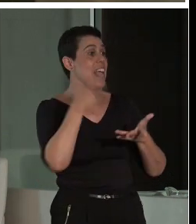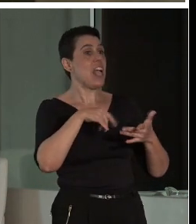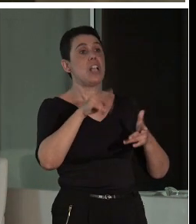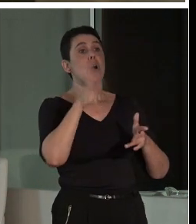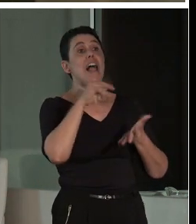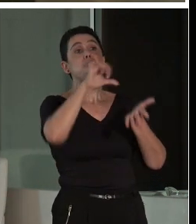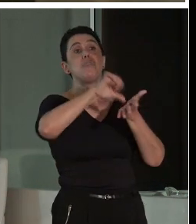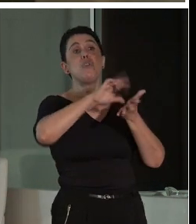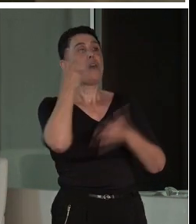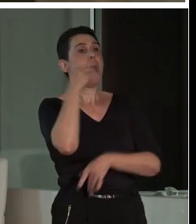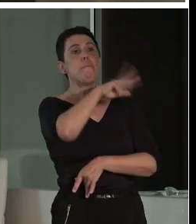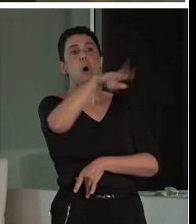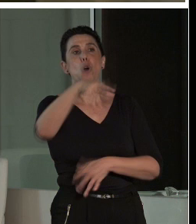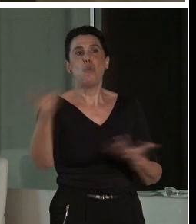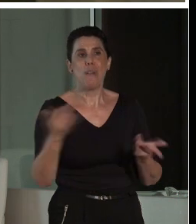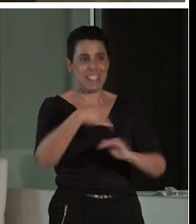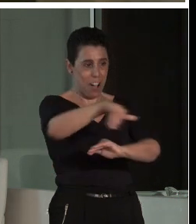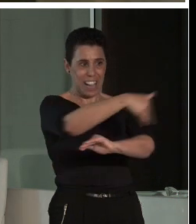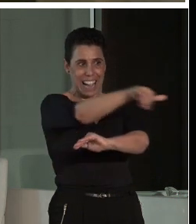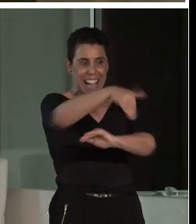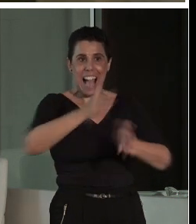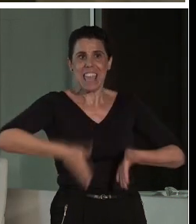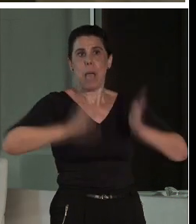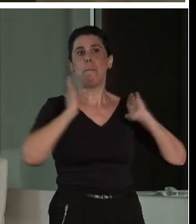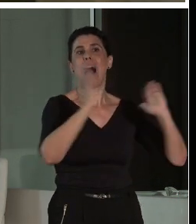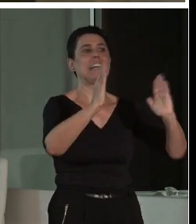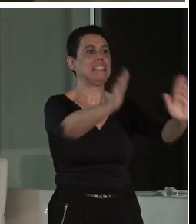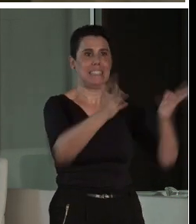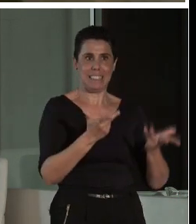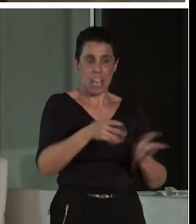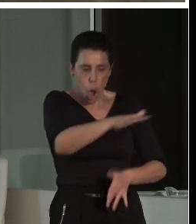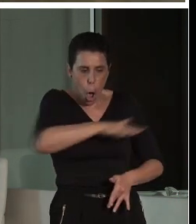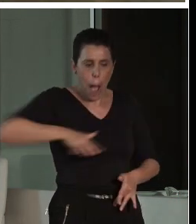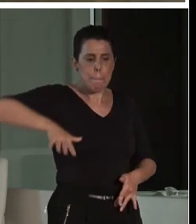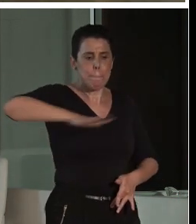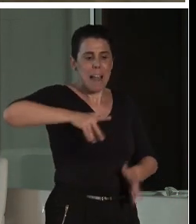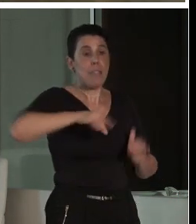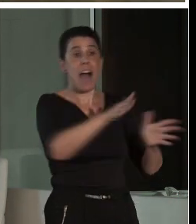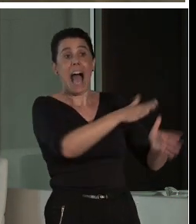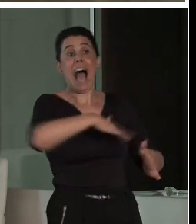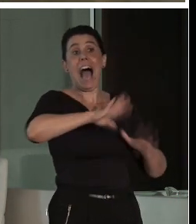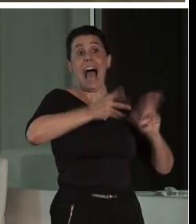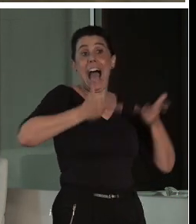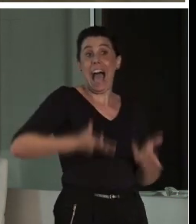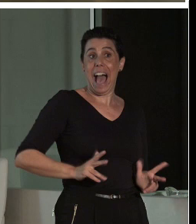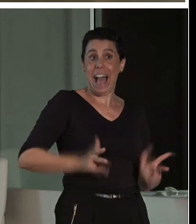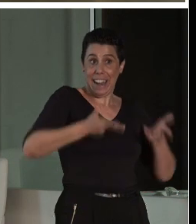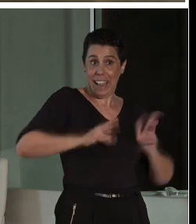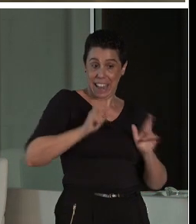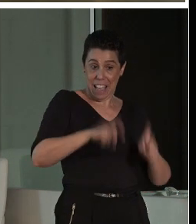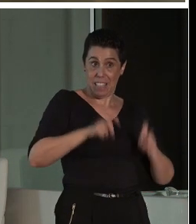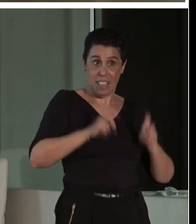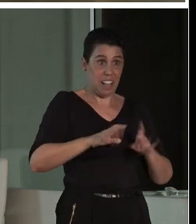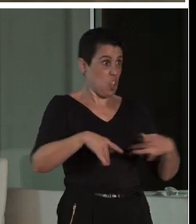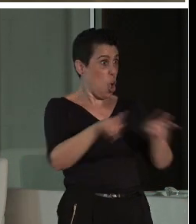las calles son los pasillos, las áreas de descanso son las plazas. Nosotros trabajamos la integración del monumento y lo llevamos